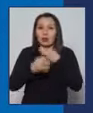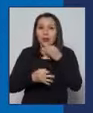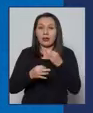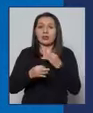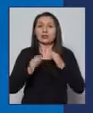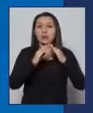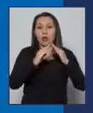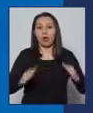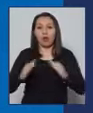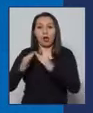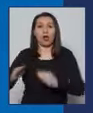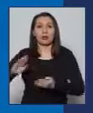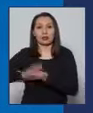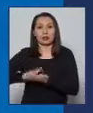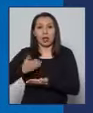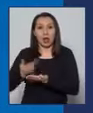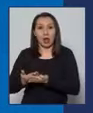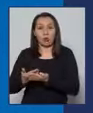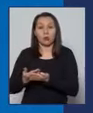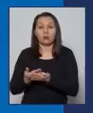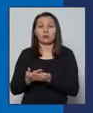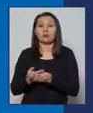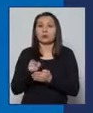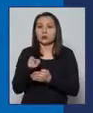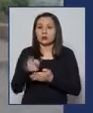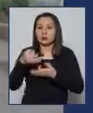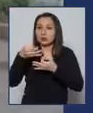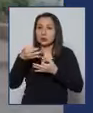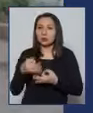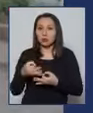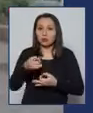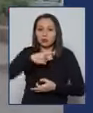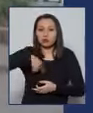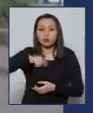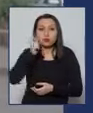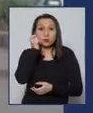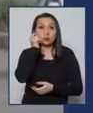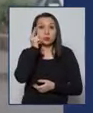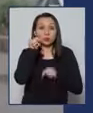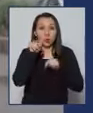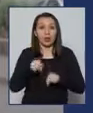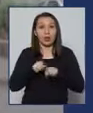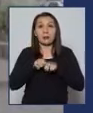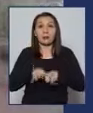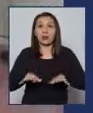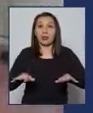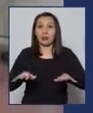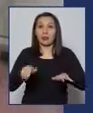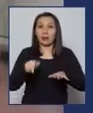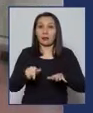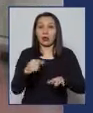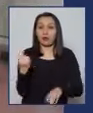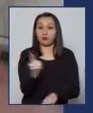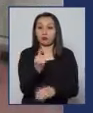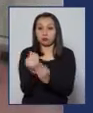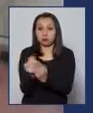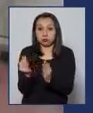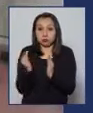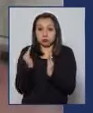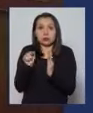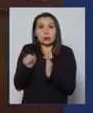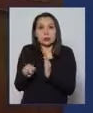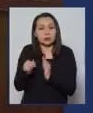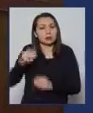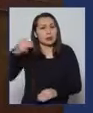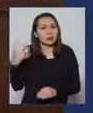a las residencias sanitarias. Una de las certezas que sabemos en esta pandemia, que el aislamiento es un pilar